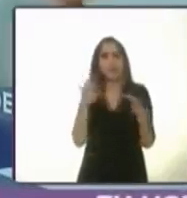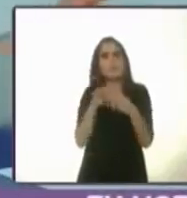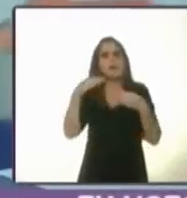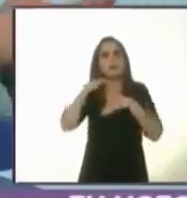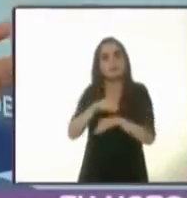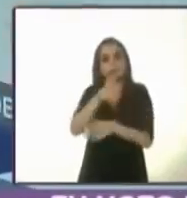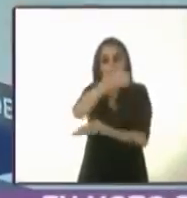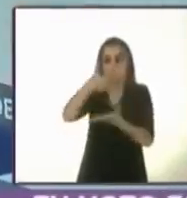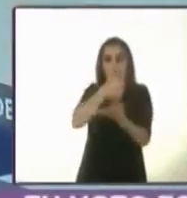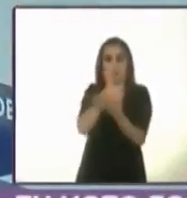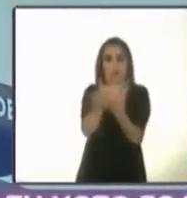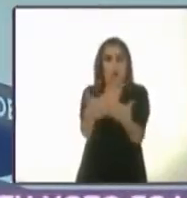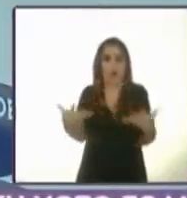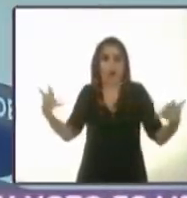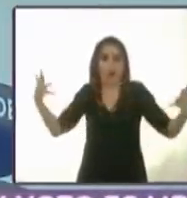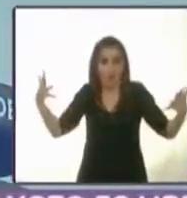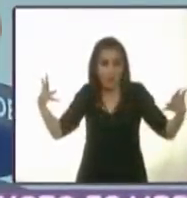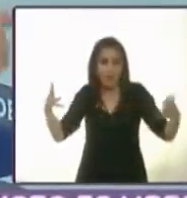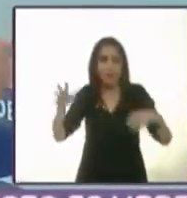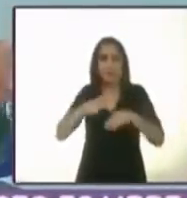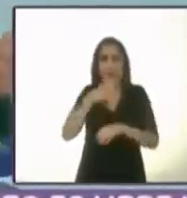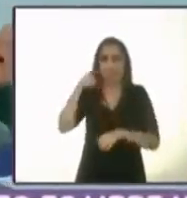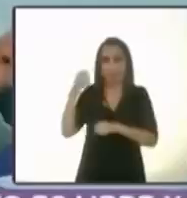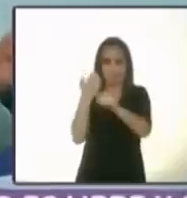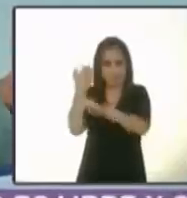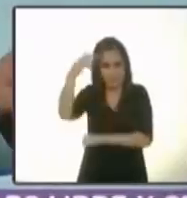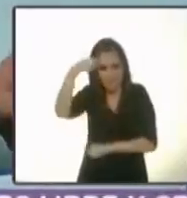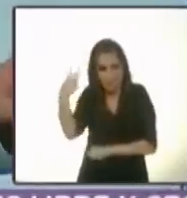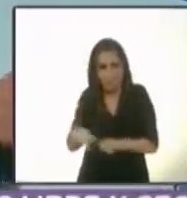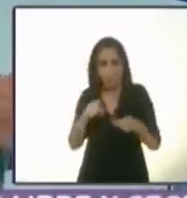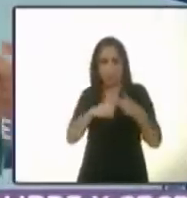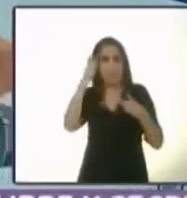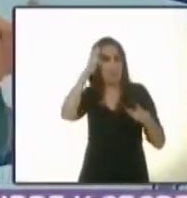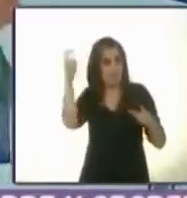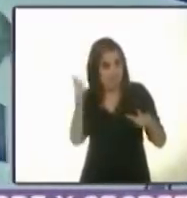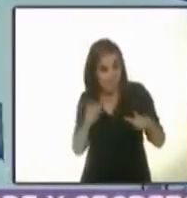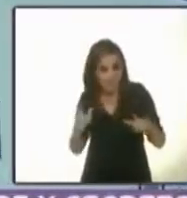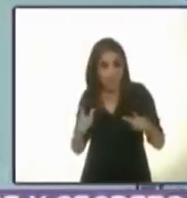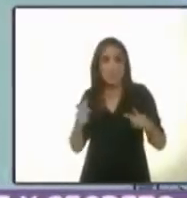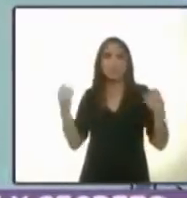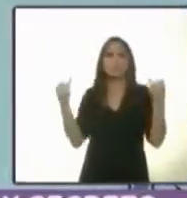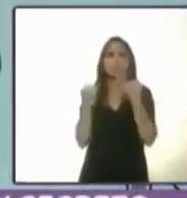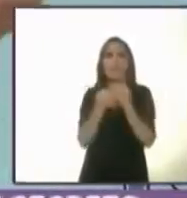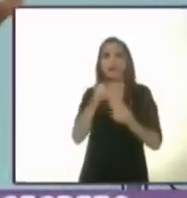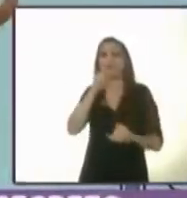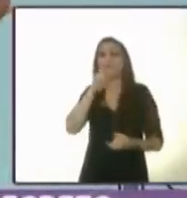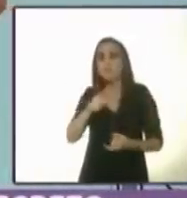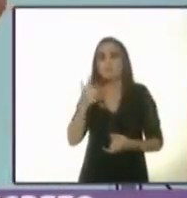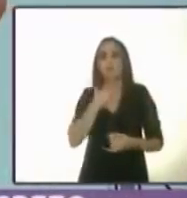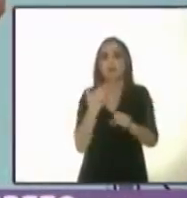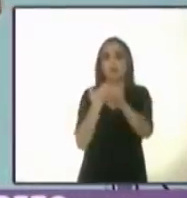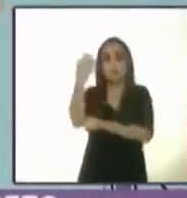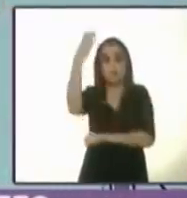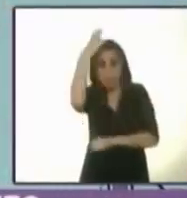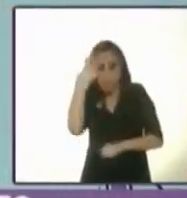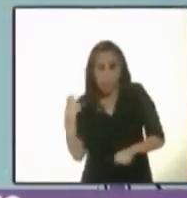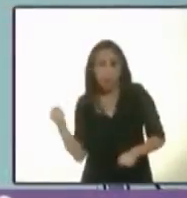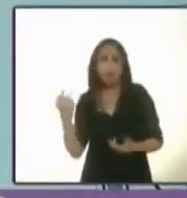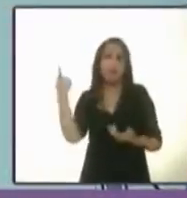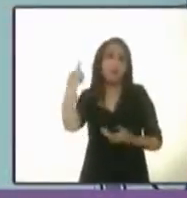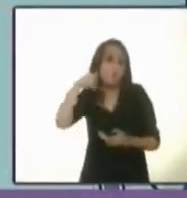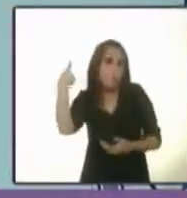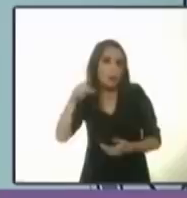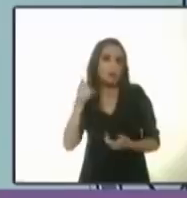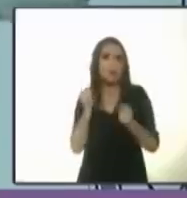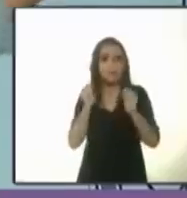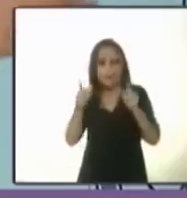megalópolis, porque junto con el Estado de México y con Hidalgo también están precisamente el Estado de Morelos, está Puebla, está